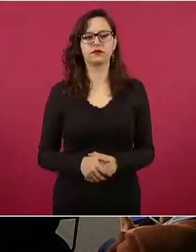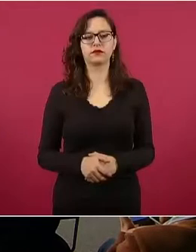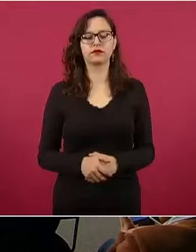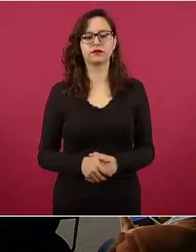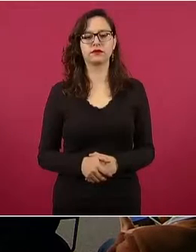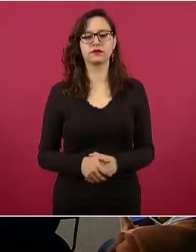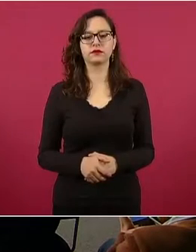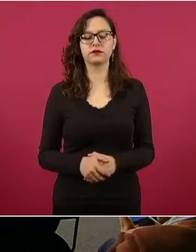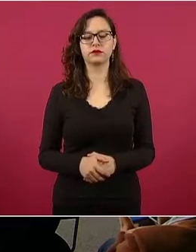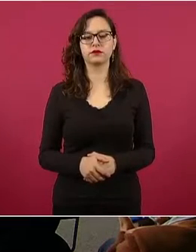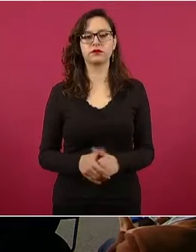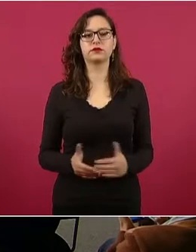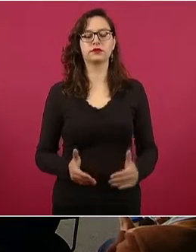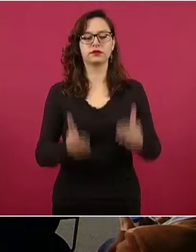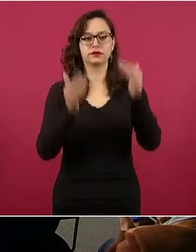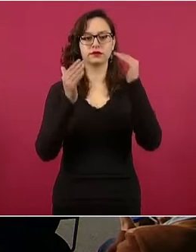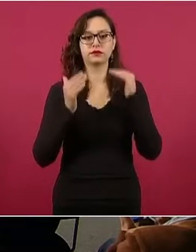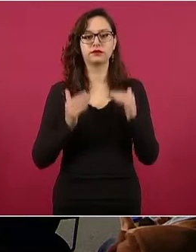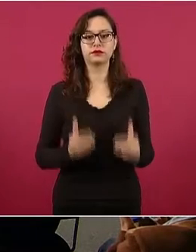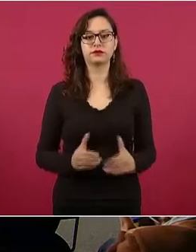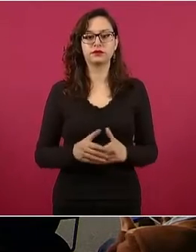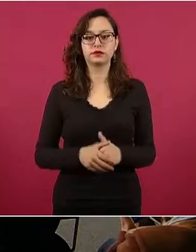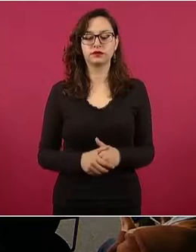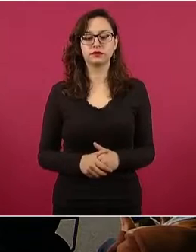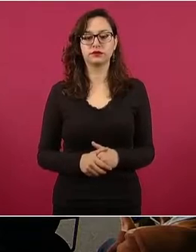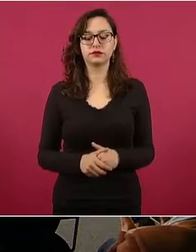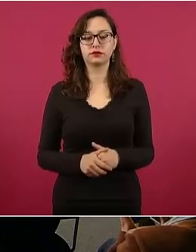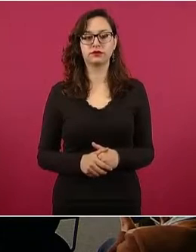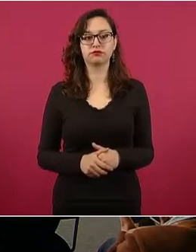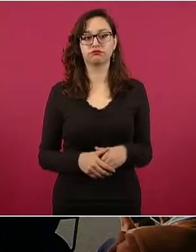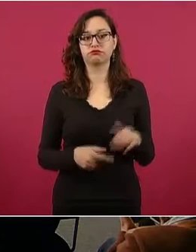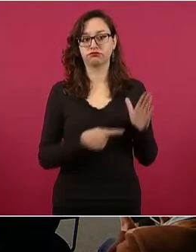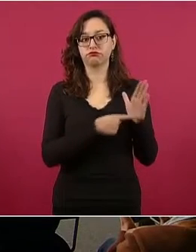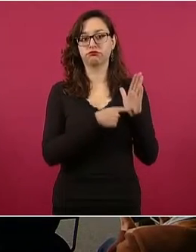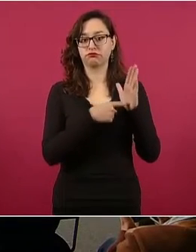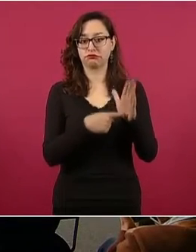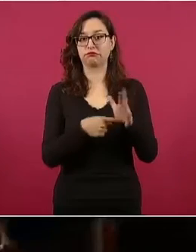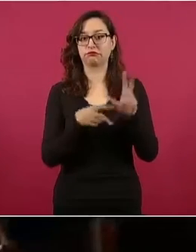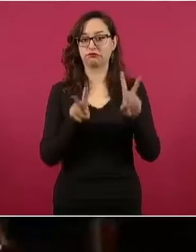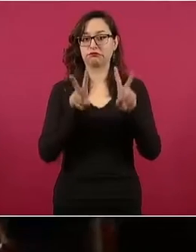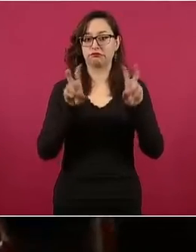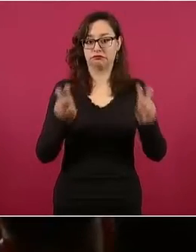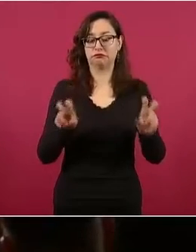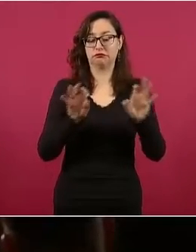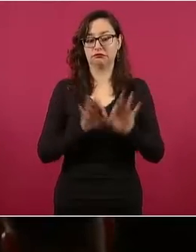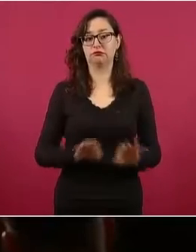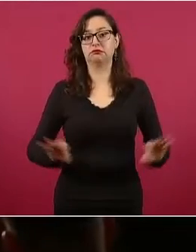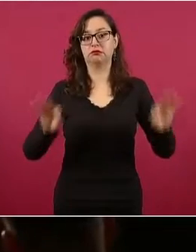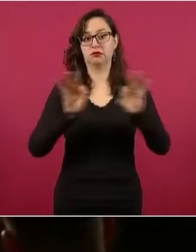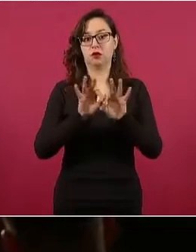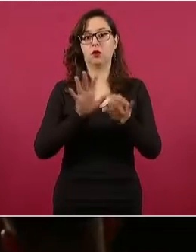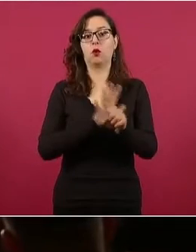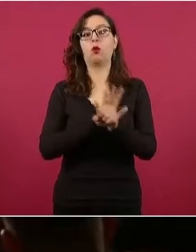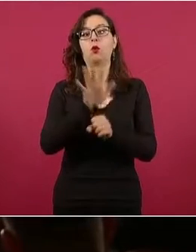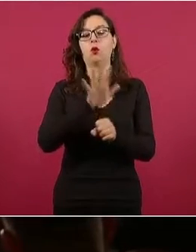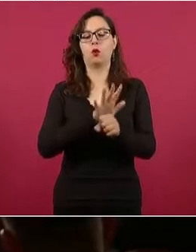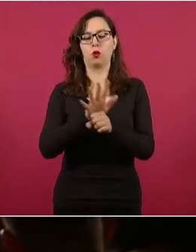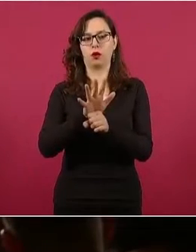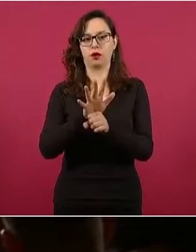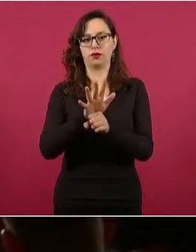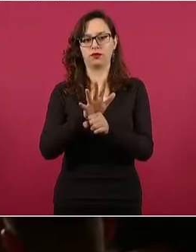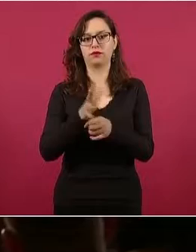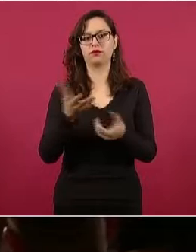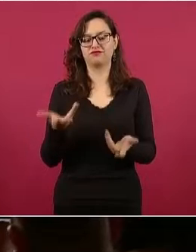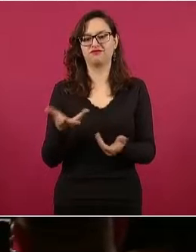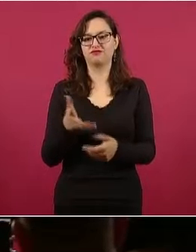También se presentarán en esta sección un tema que ha sido una demanda social, el tema de atender el delito